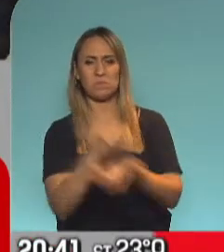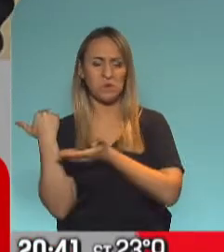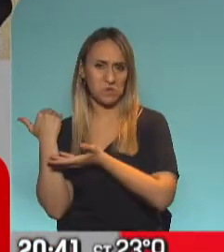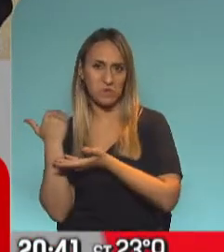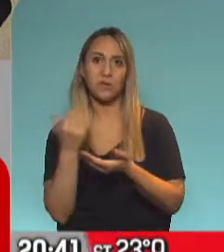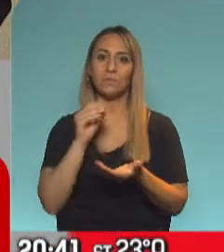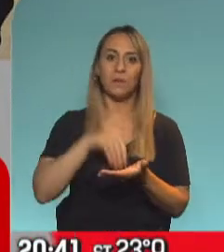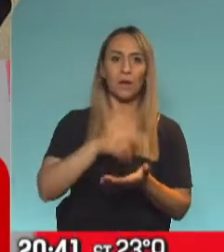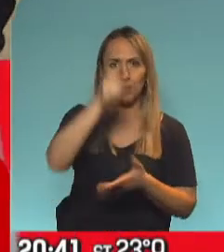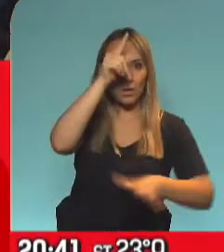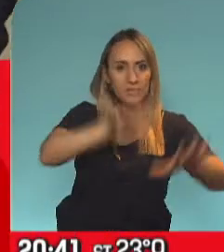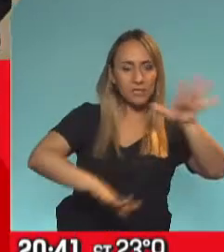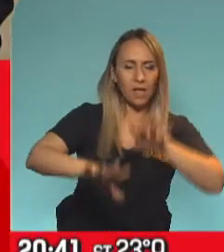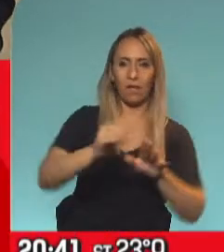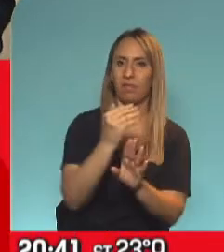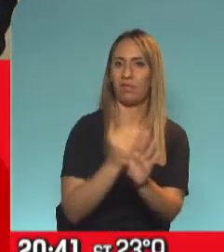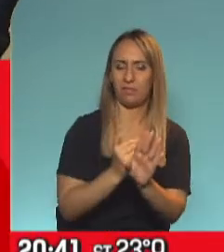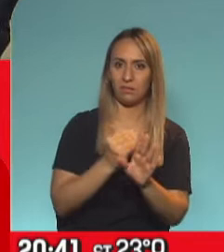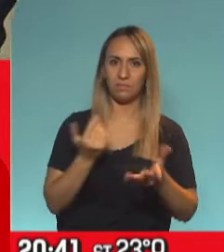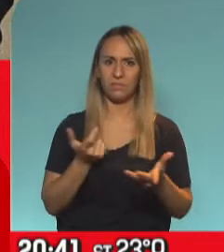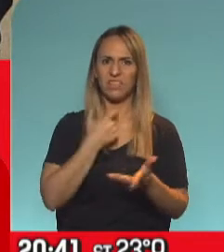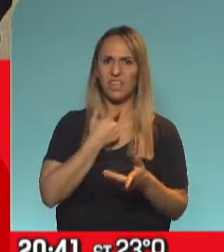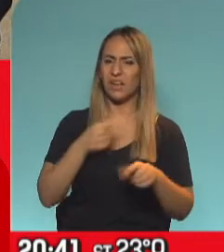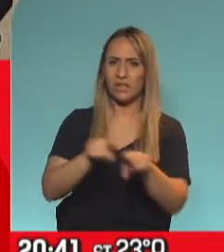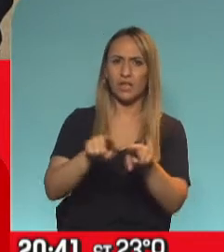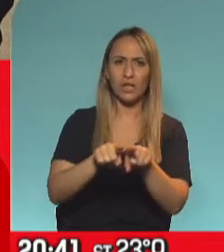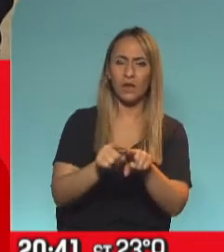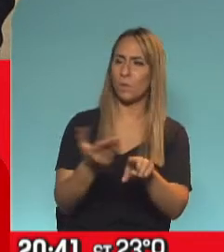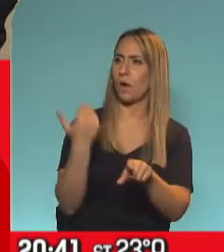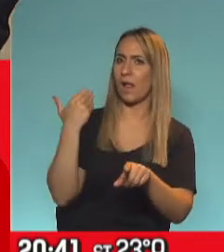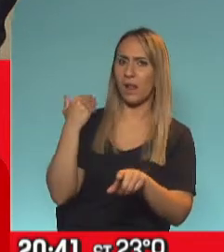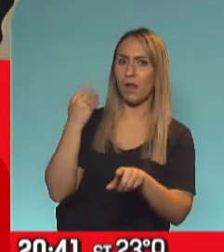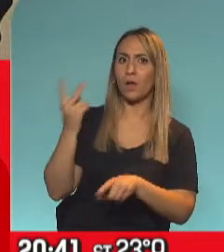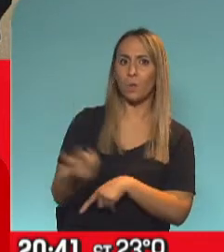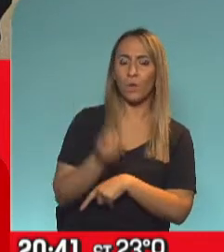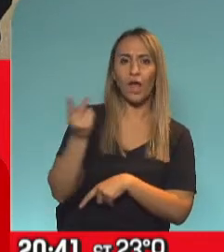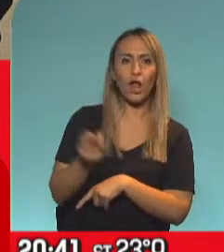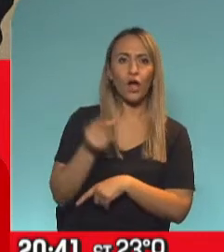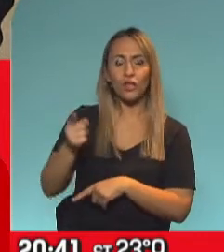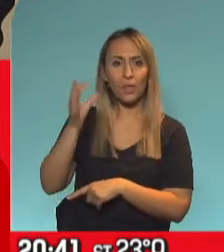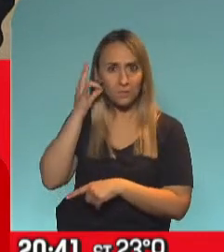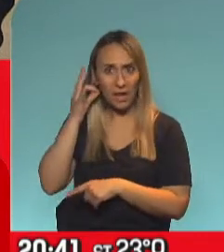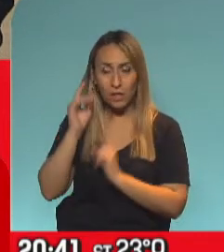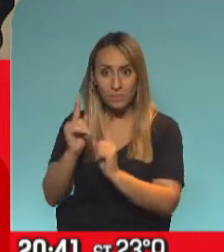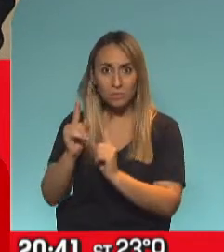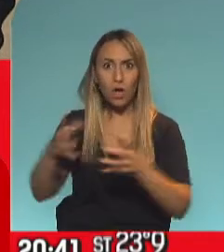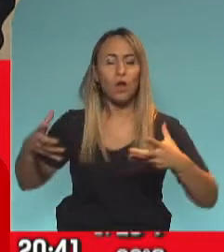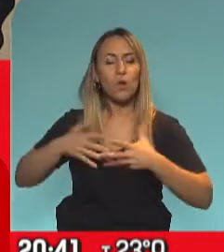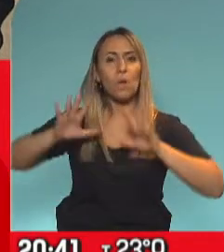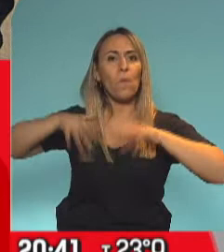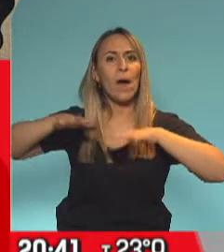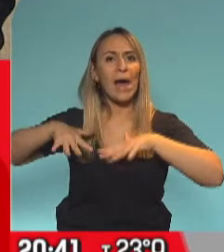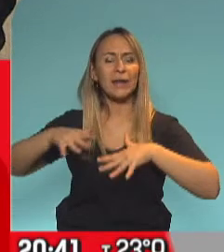en este momento? ¿Quieren que se repita lo que sucedió justamente en el velorio de Diego Armando Maradona donde barras bravas